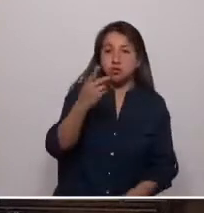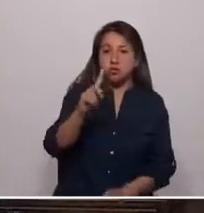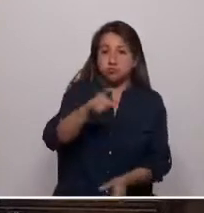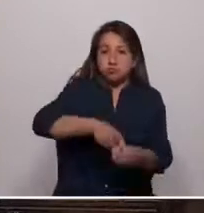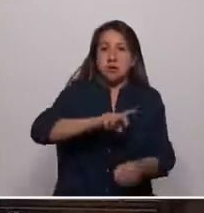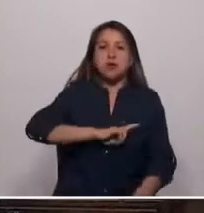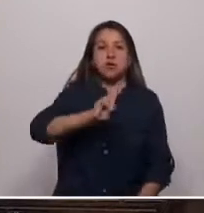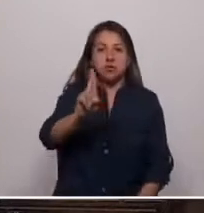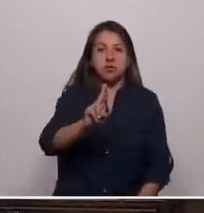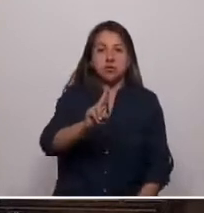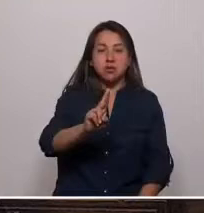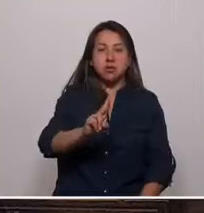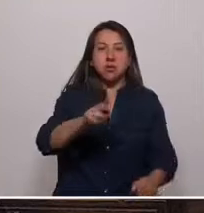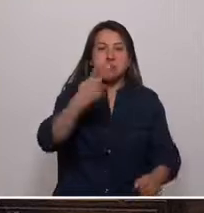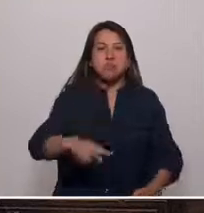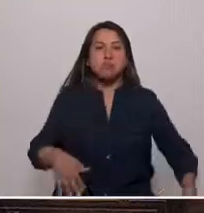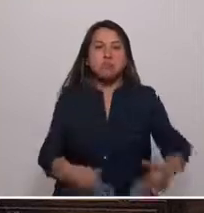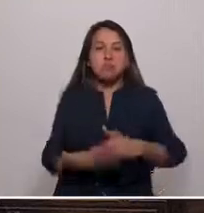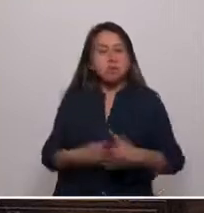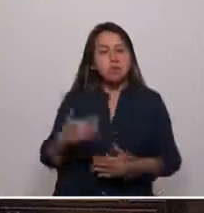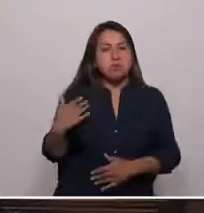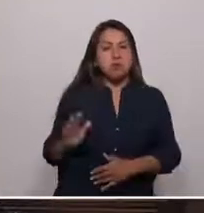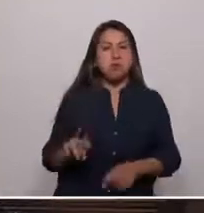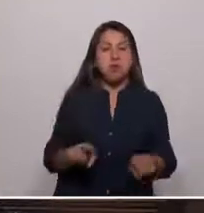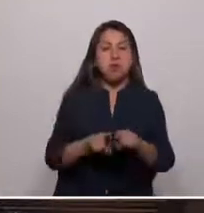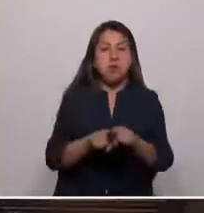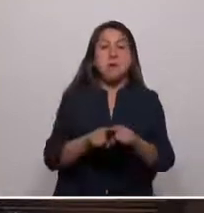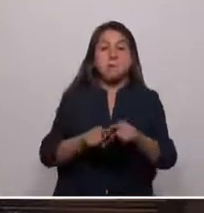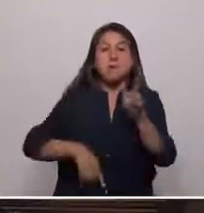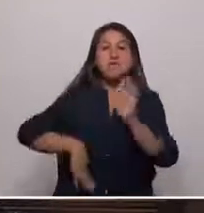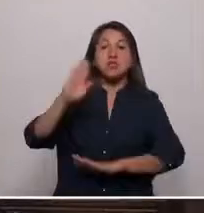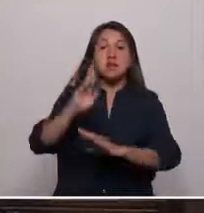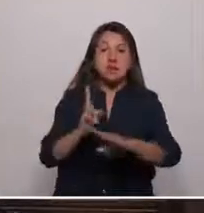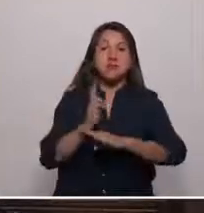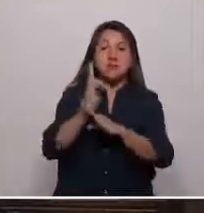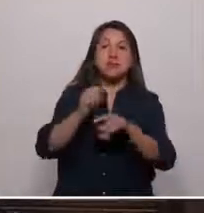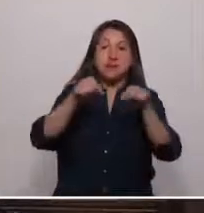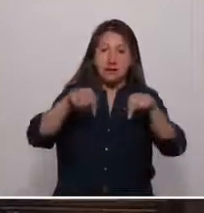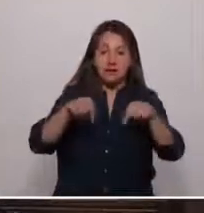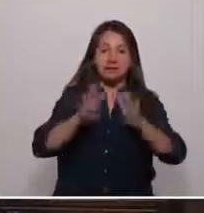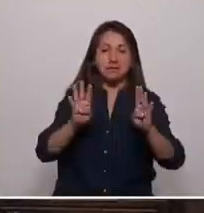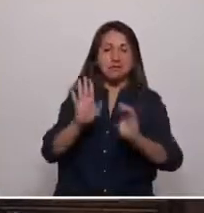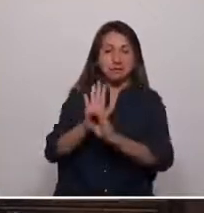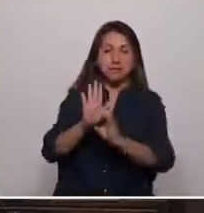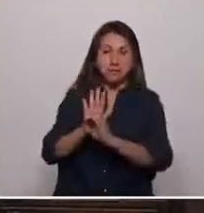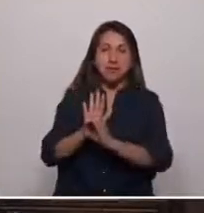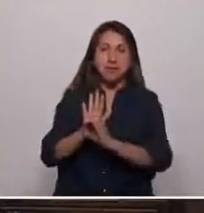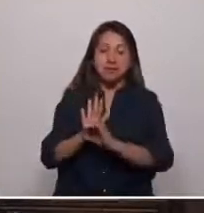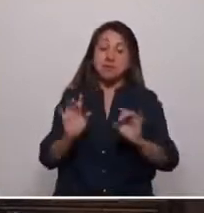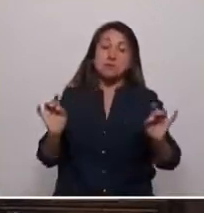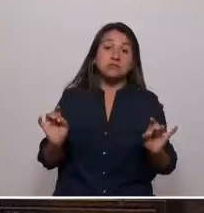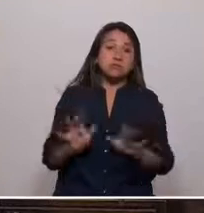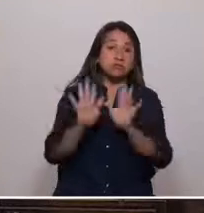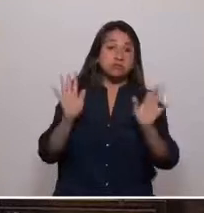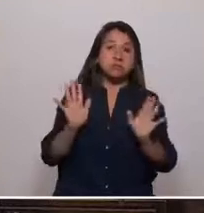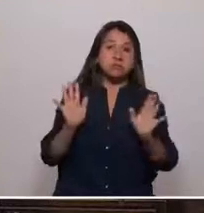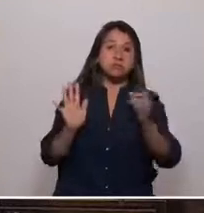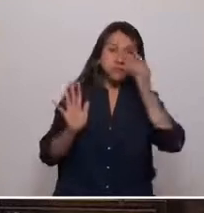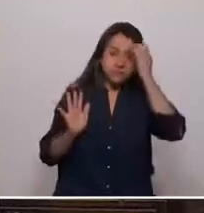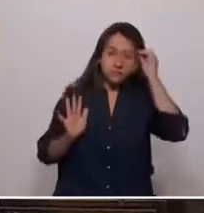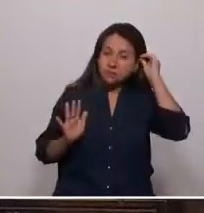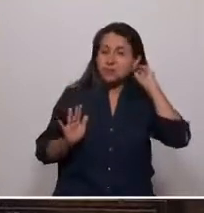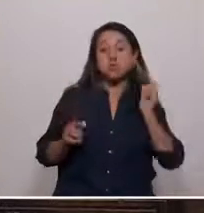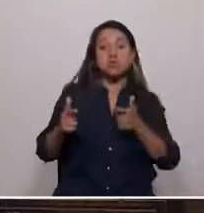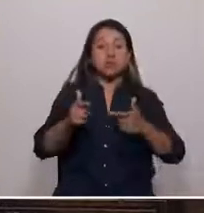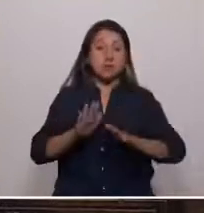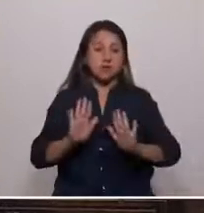hagan propia. Humildad para entender que las mayorías representadas en esta sala son circunstanciales y